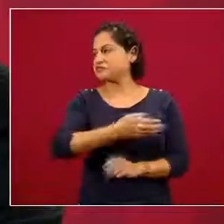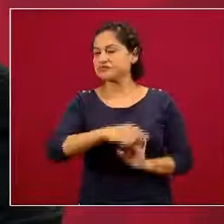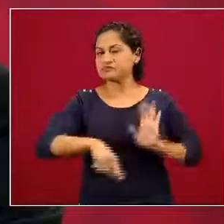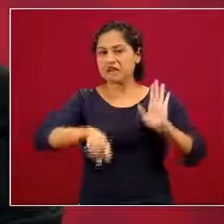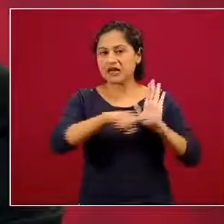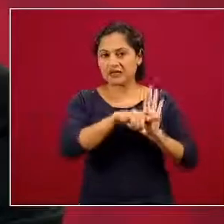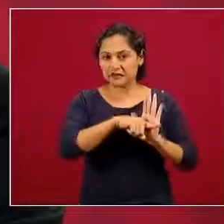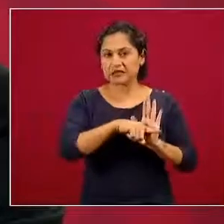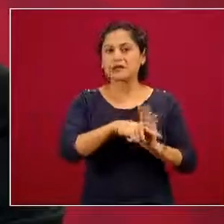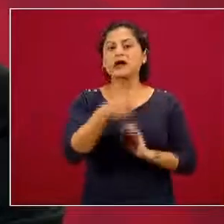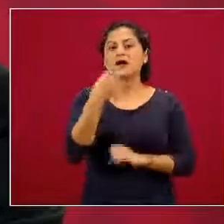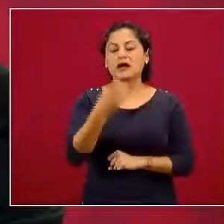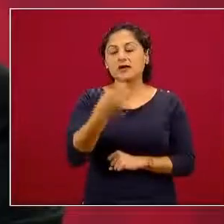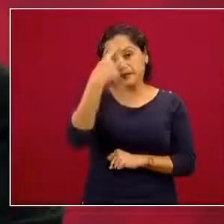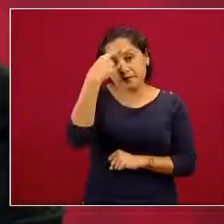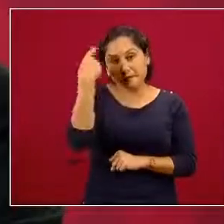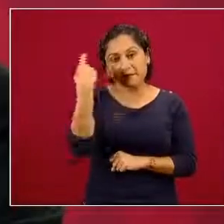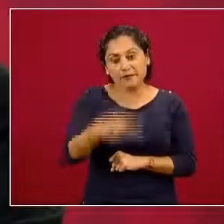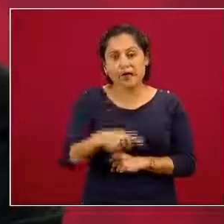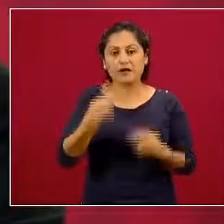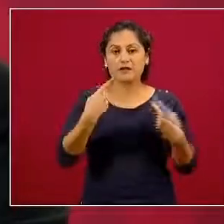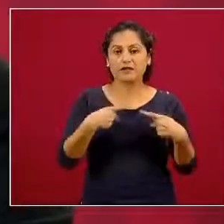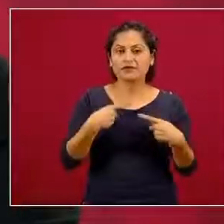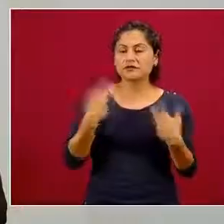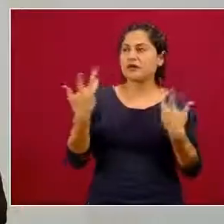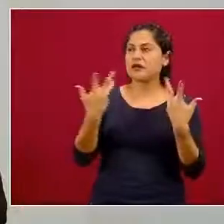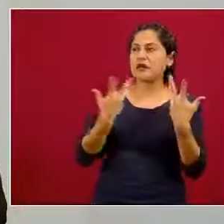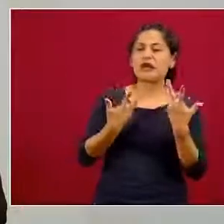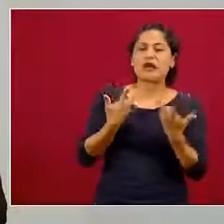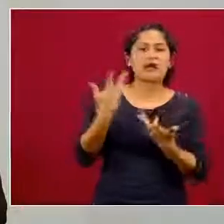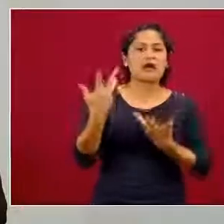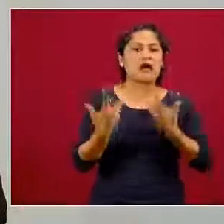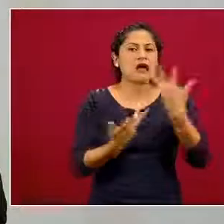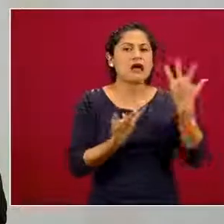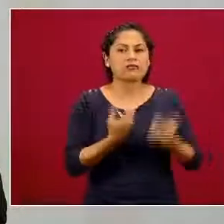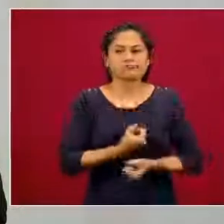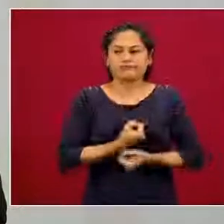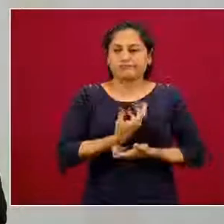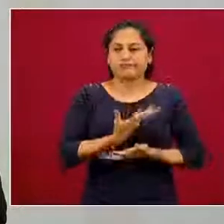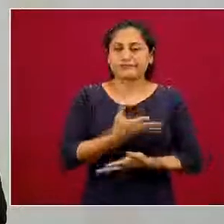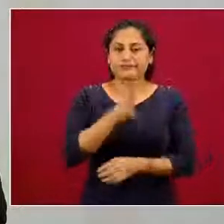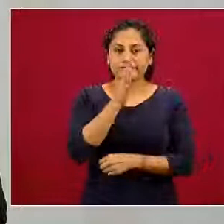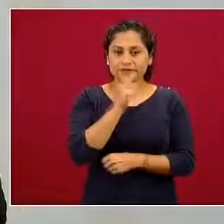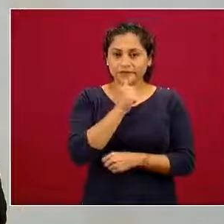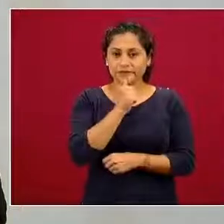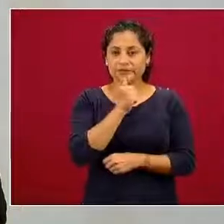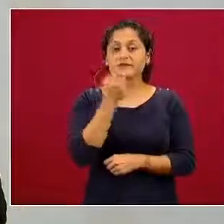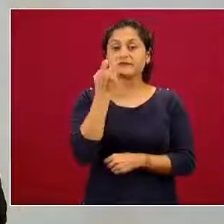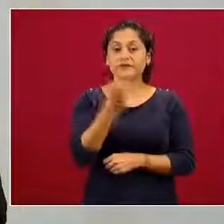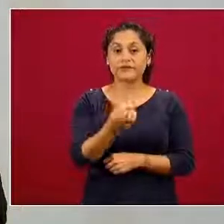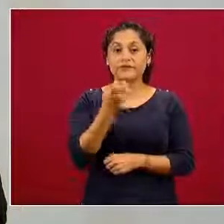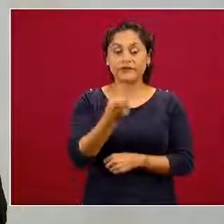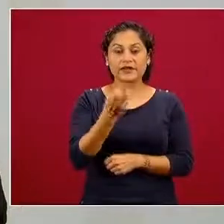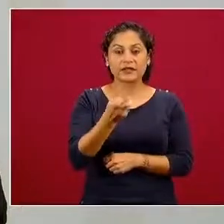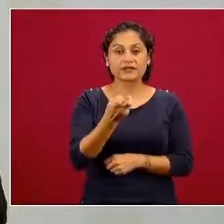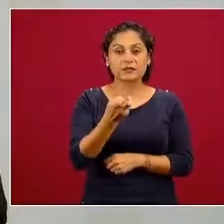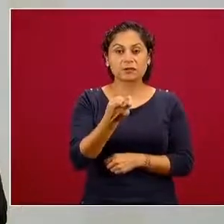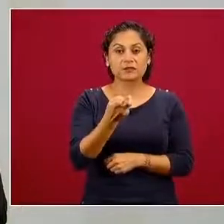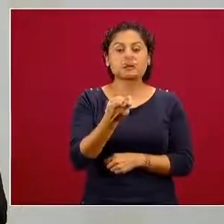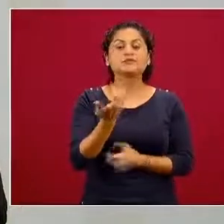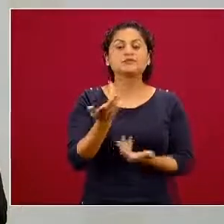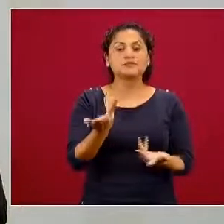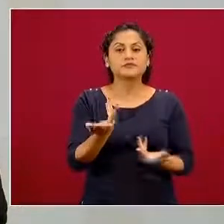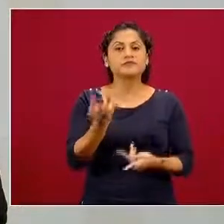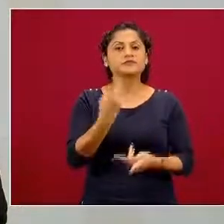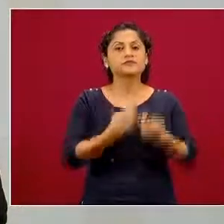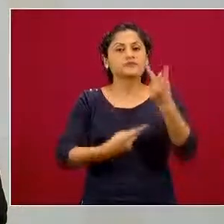emociones, preocupaciones y pensamientos. Situación que condiciona que muchas